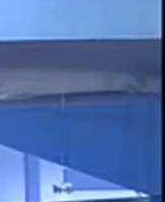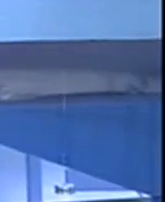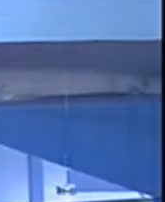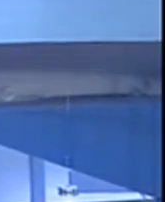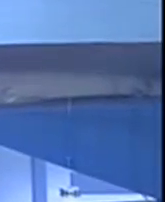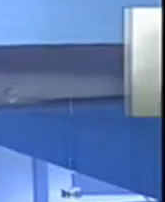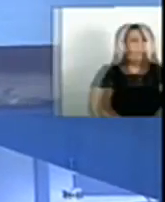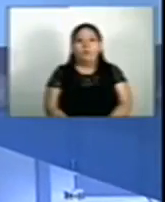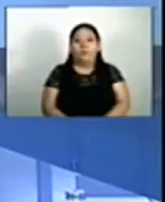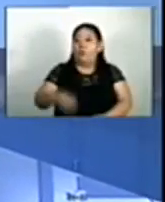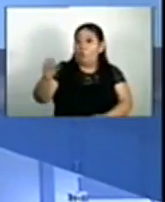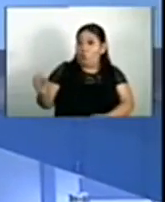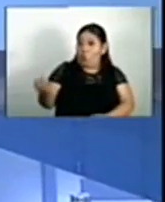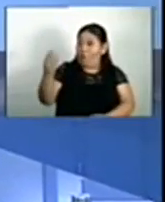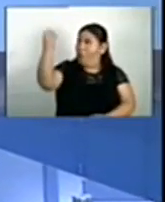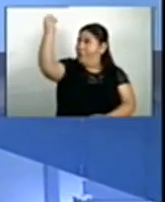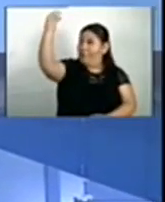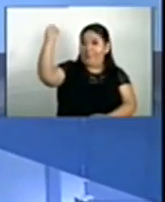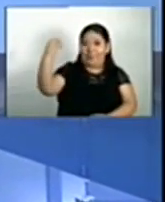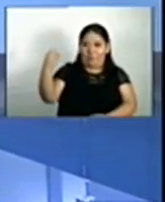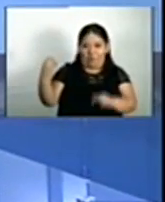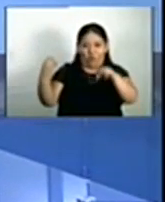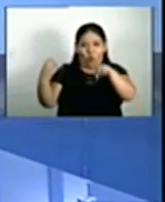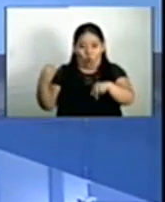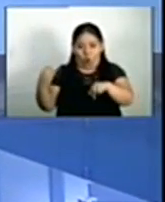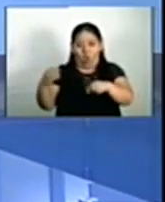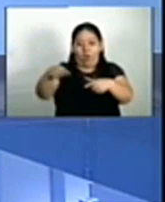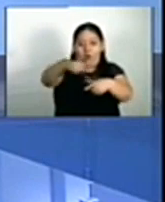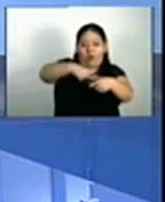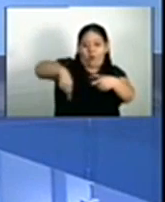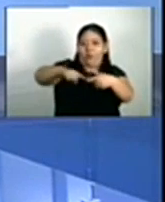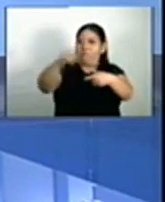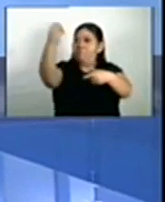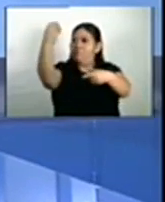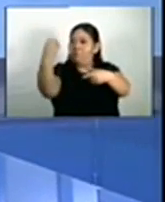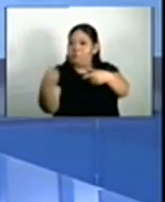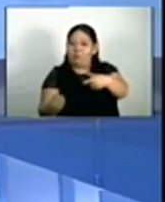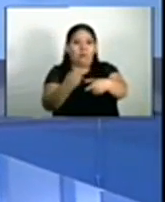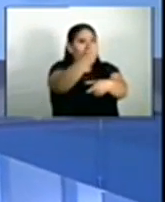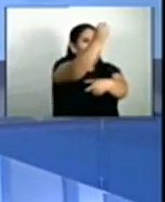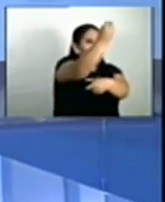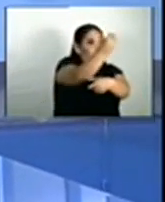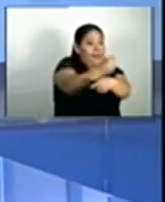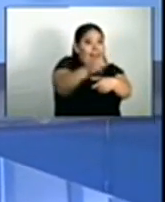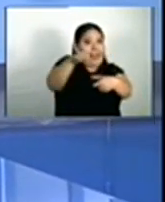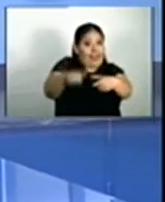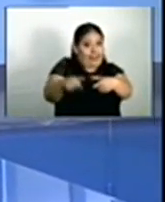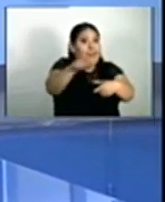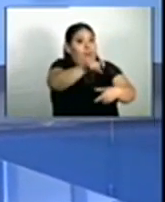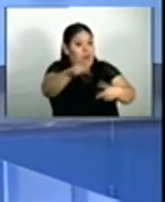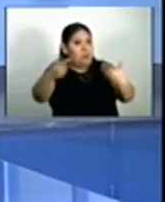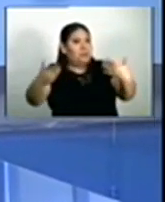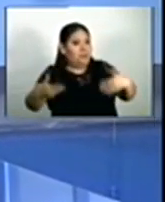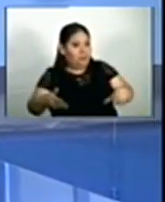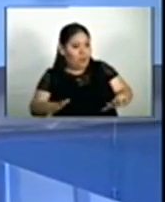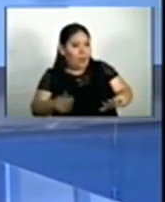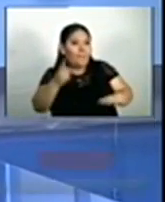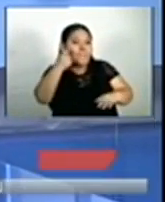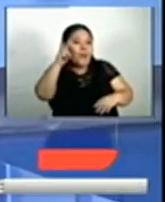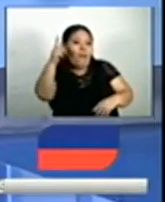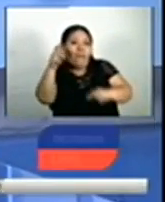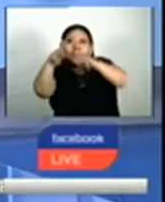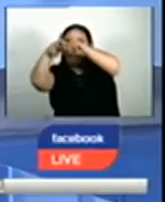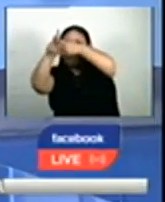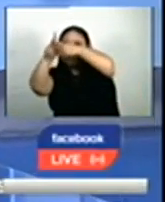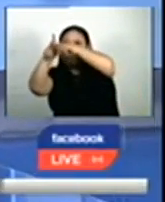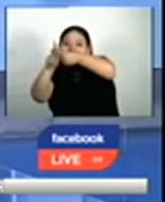semáforos inteligentes instalados en algunos redondeles comenzaron a funcionar esta semana, pero aún están siendo calibrados según